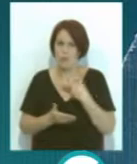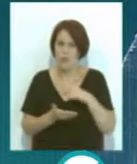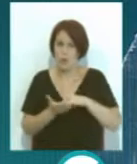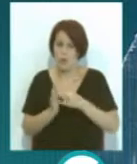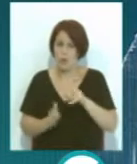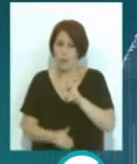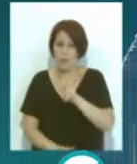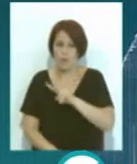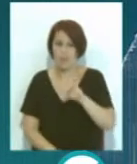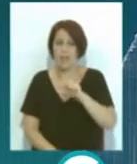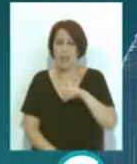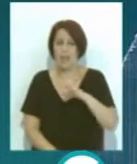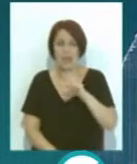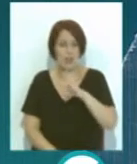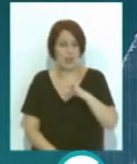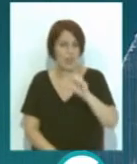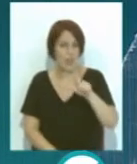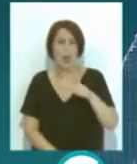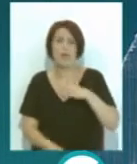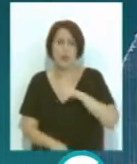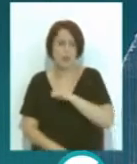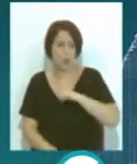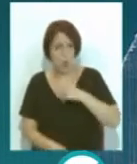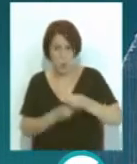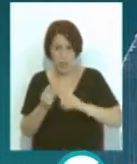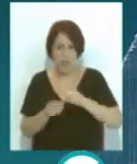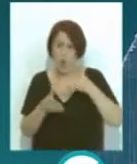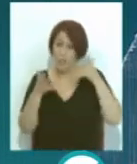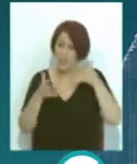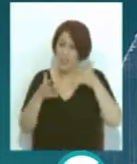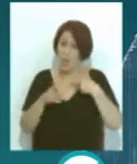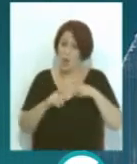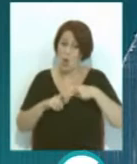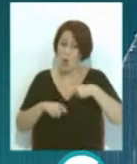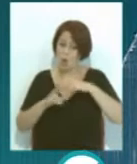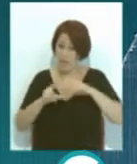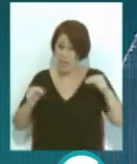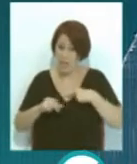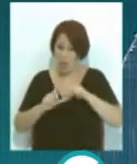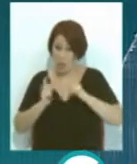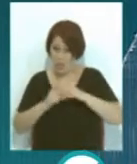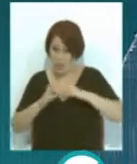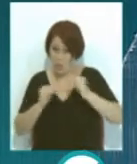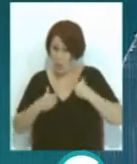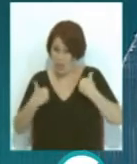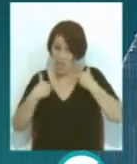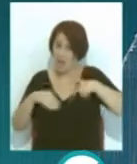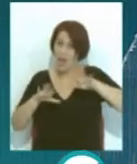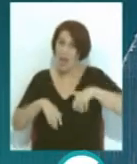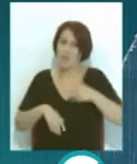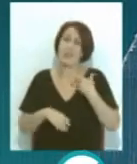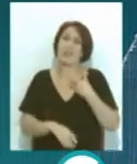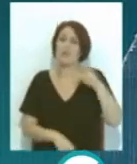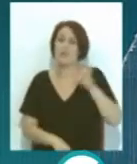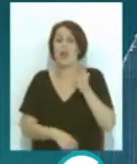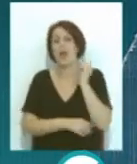lo hará en solitario. Así lo ha manifestado el consejero de Universidades de la Junta de Visita en Cádiz, reclamando la colaboración